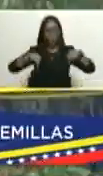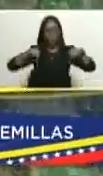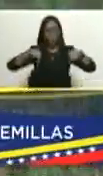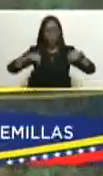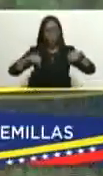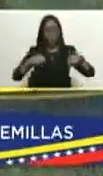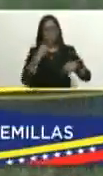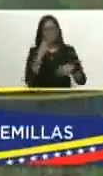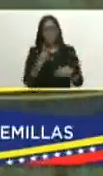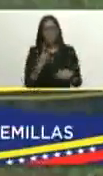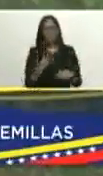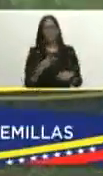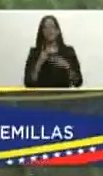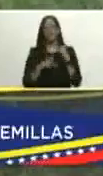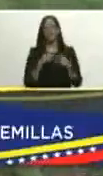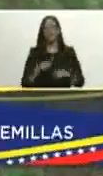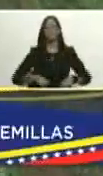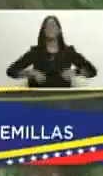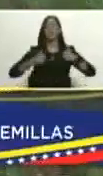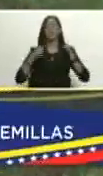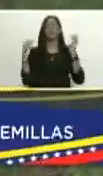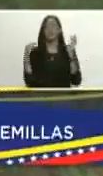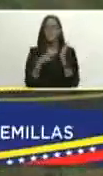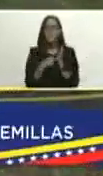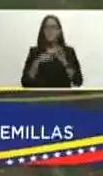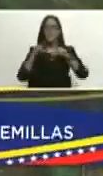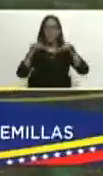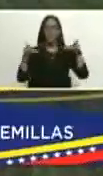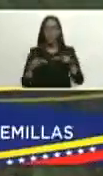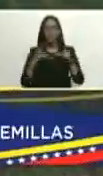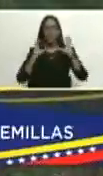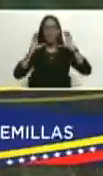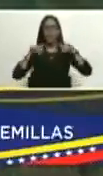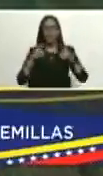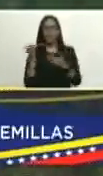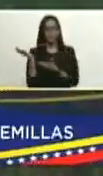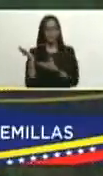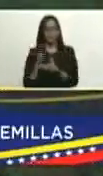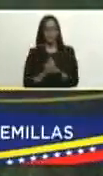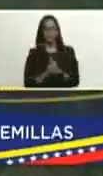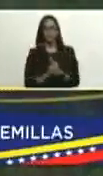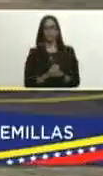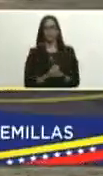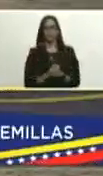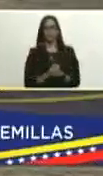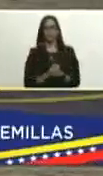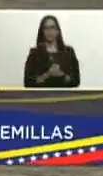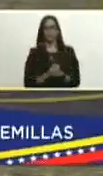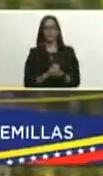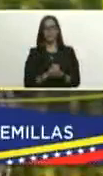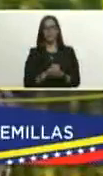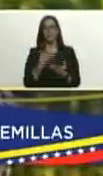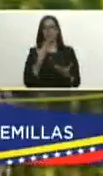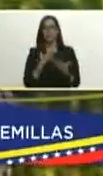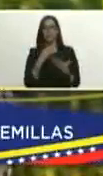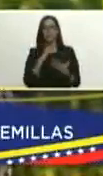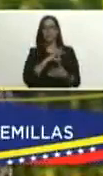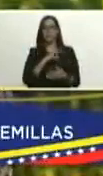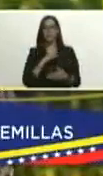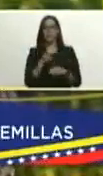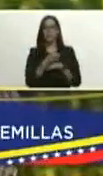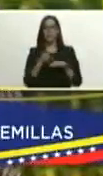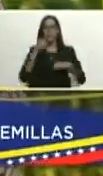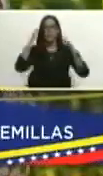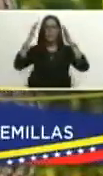llanuras orientales la producción de más de mil hectáreas de maíz adelante amigo gracias señor gobernador saludos señor